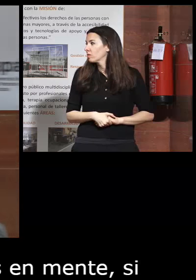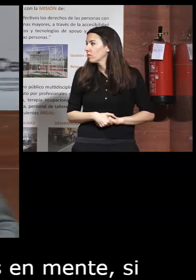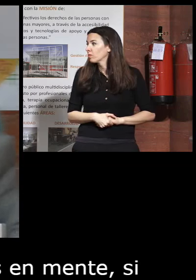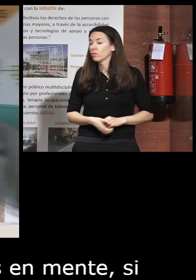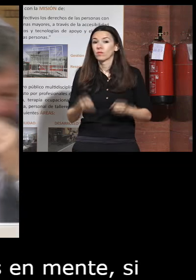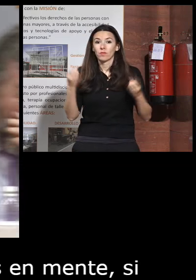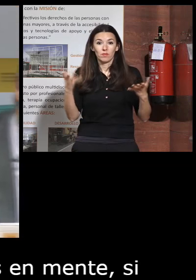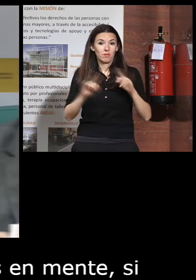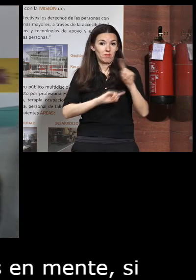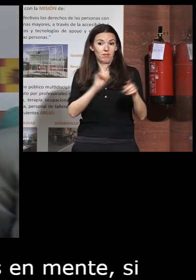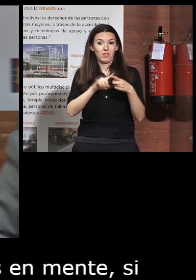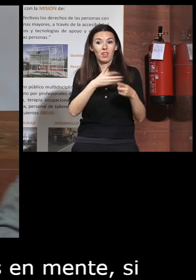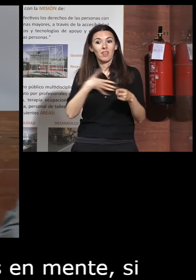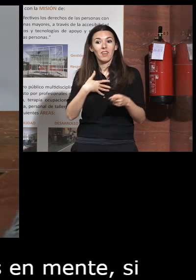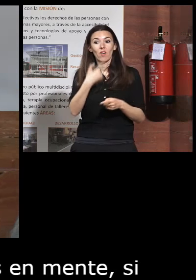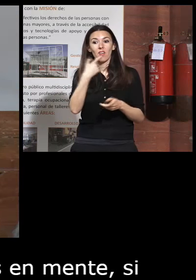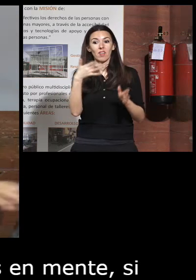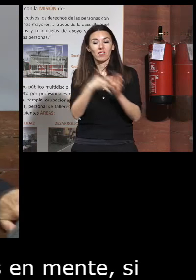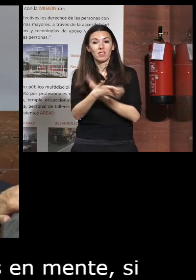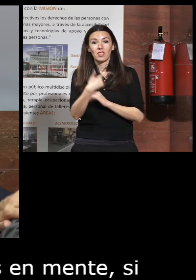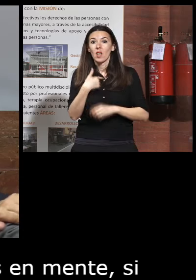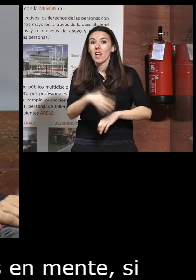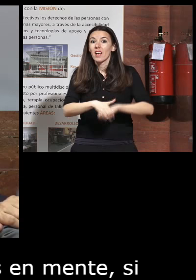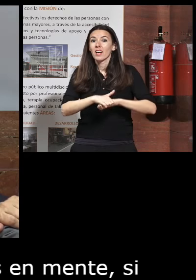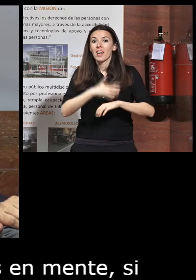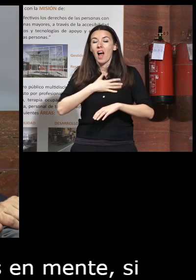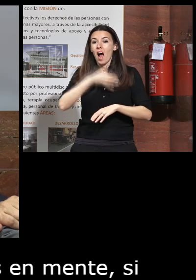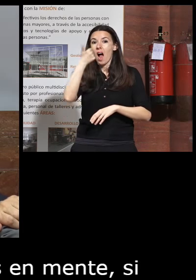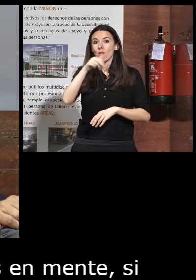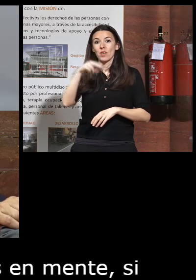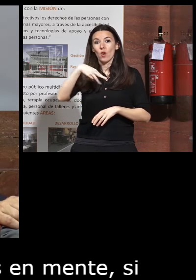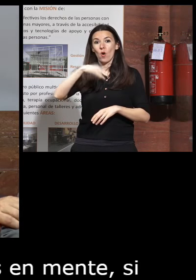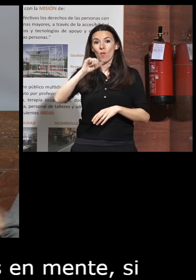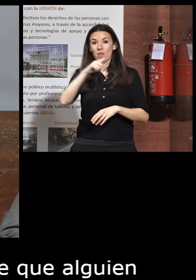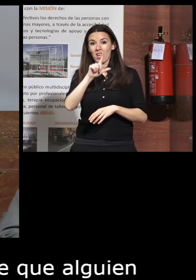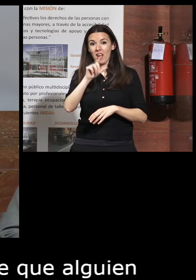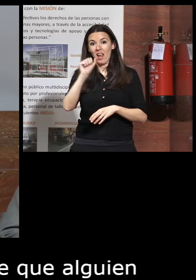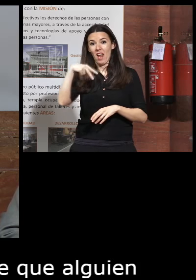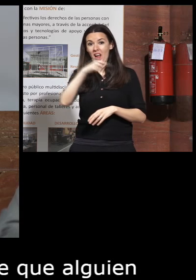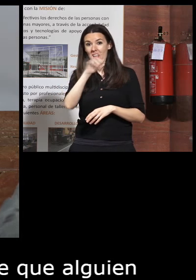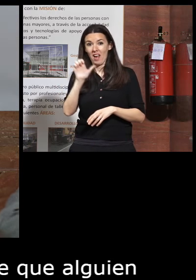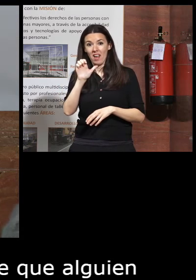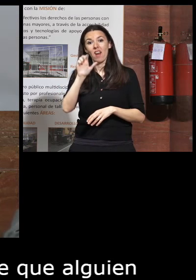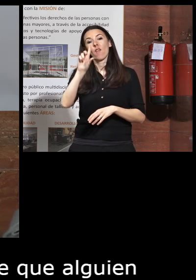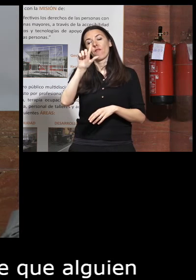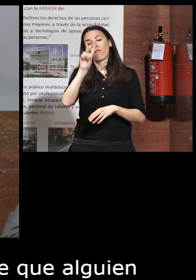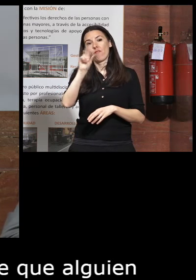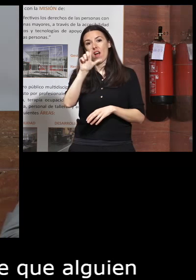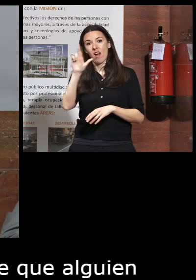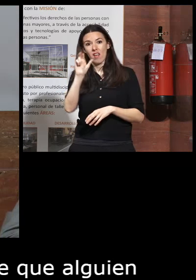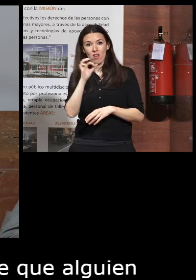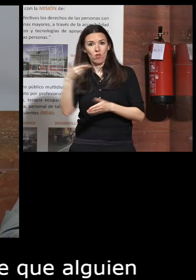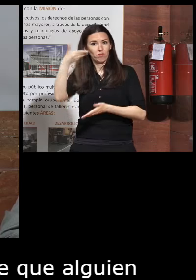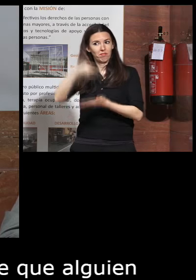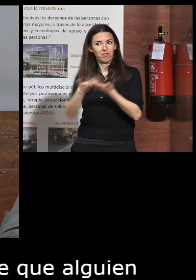bueno en primer lugar quiero decir que mi queridísimo amigo Miguel Ángel Valero cuando me propuso estar aquí con